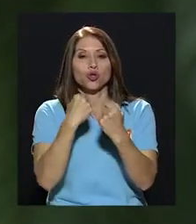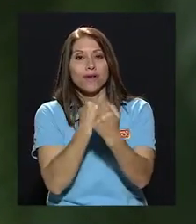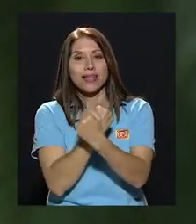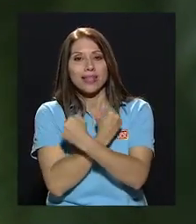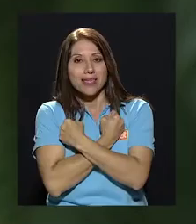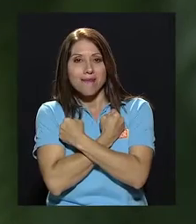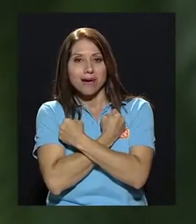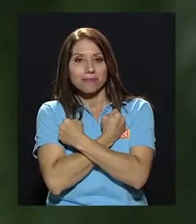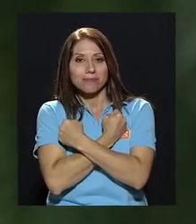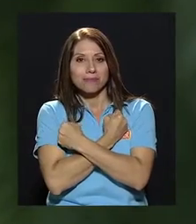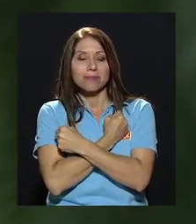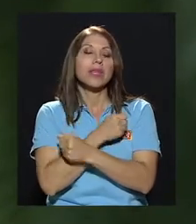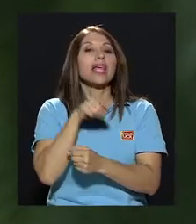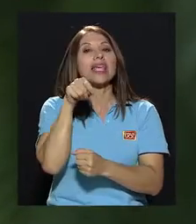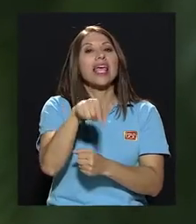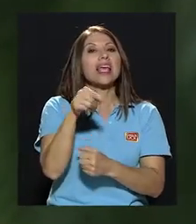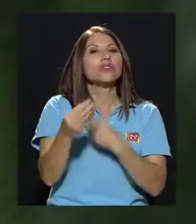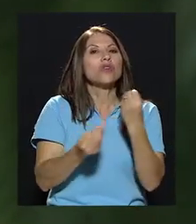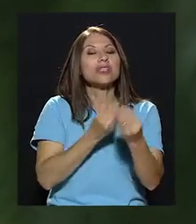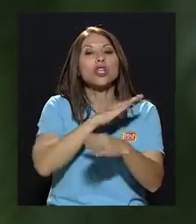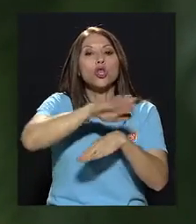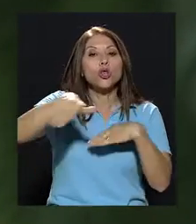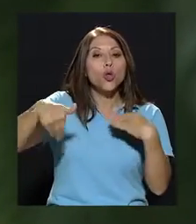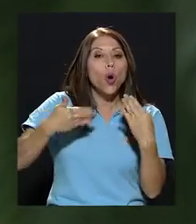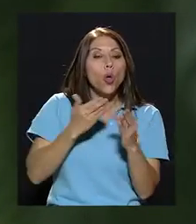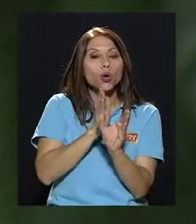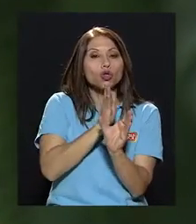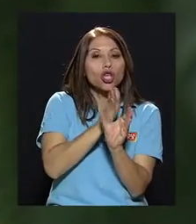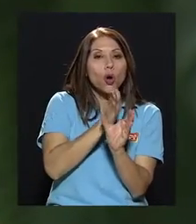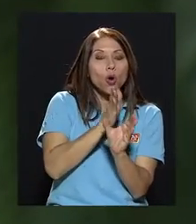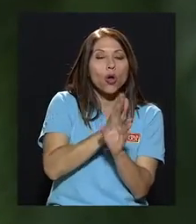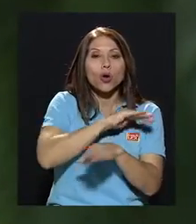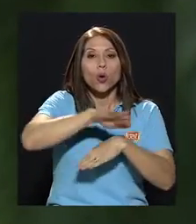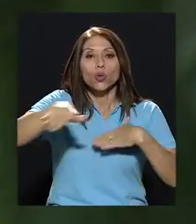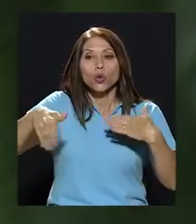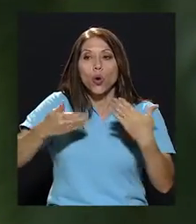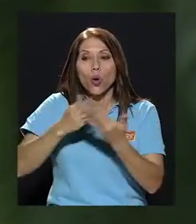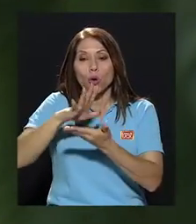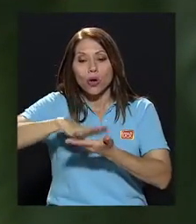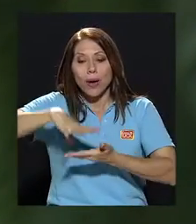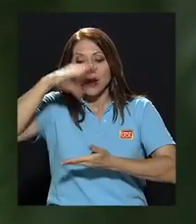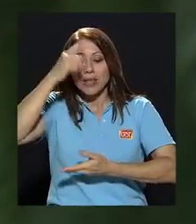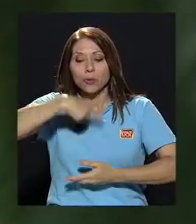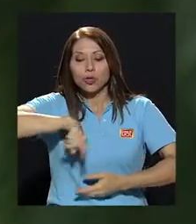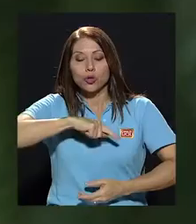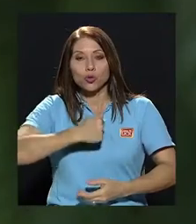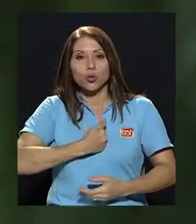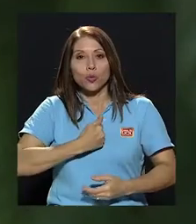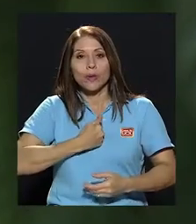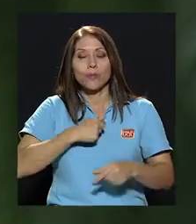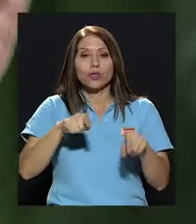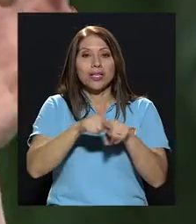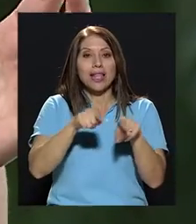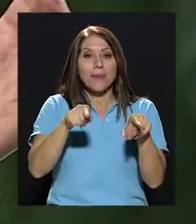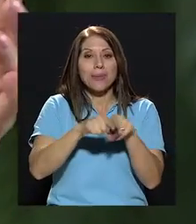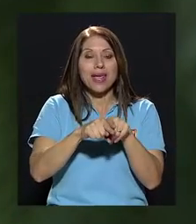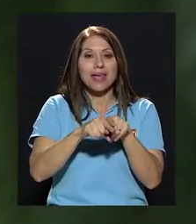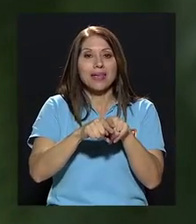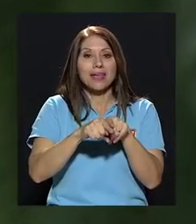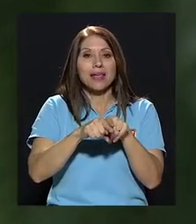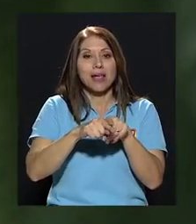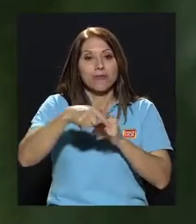-afectiva, que es por decirlo así, todo lo psicológico, todo lo que podemos aprender de nosotros mismos y también